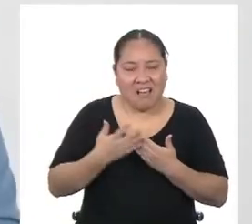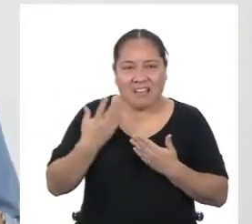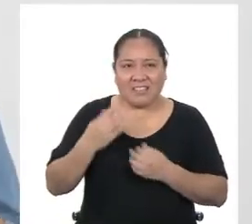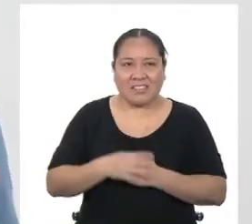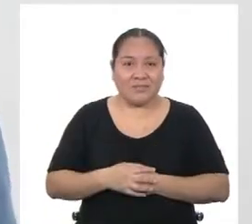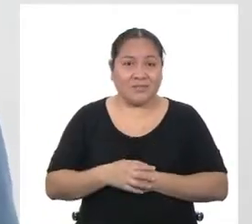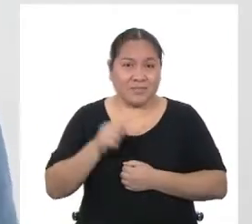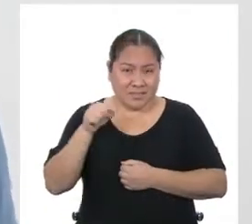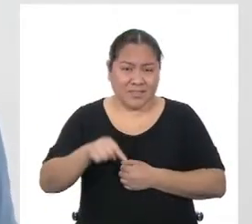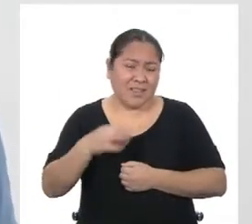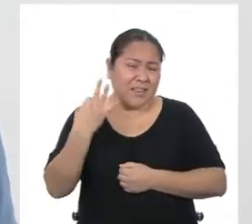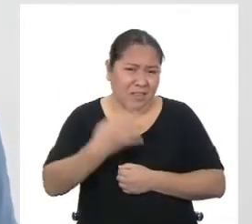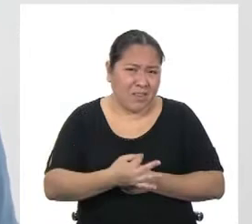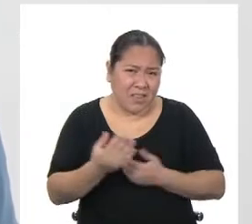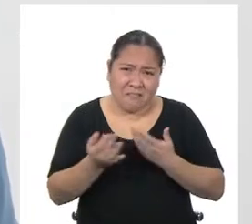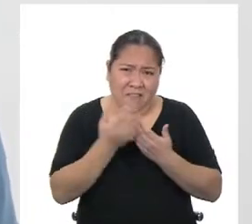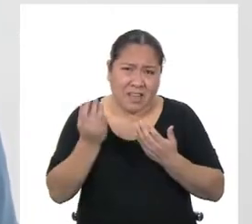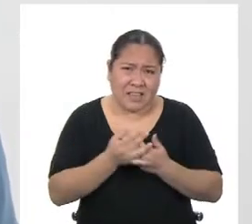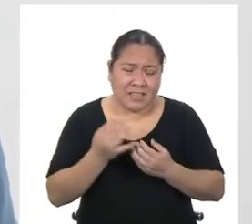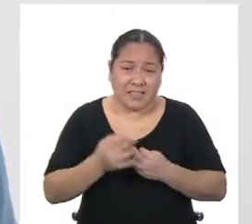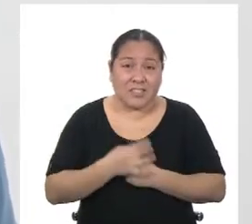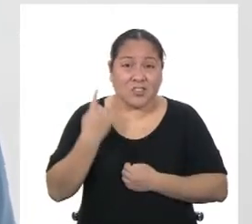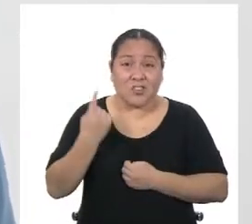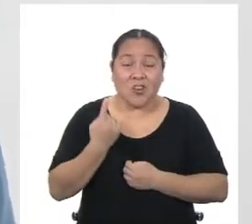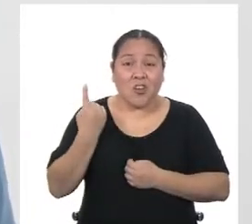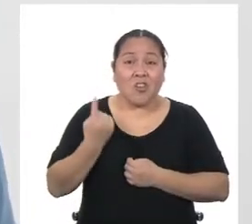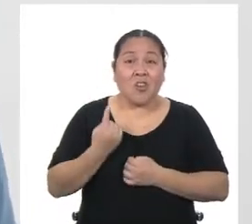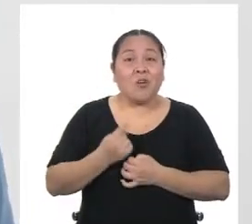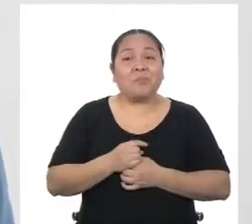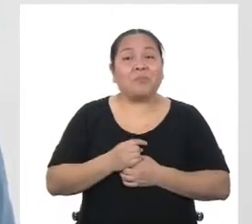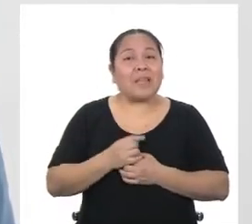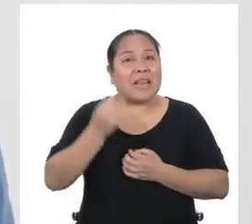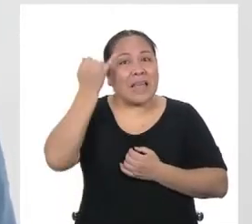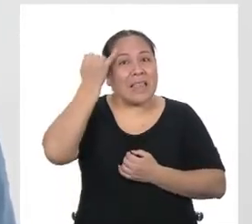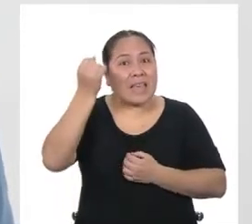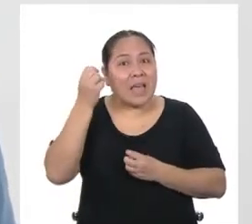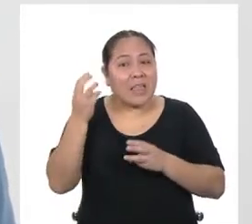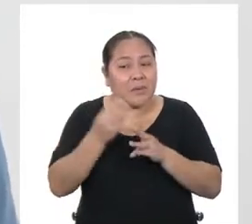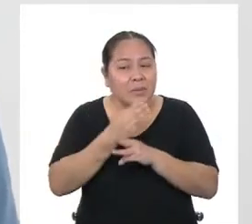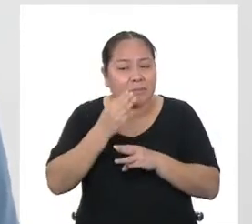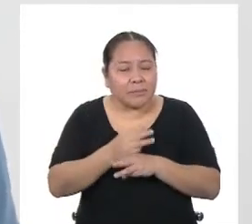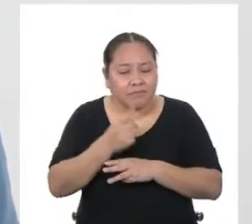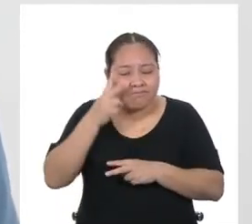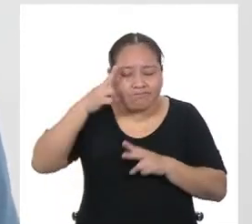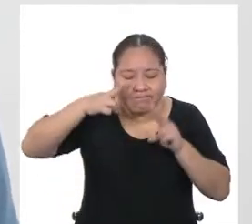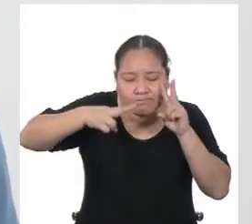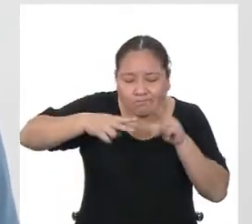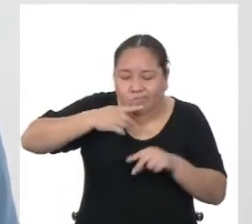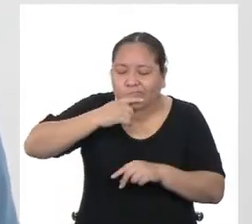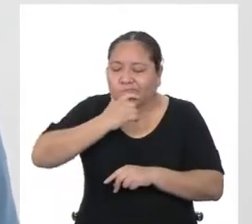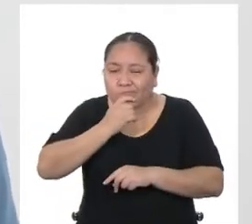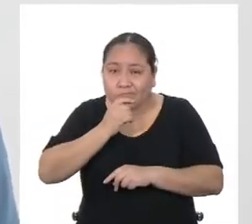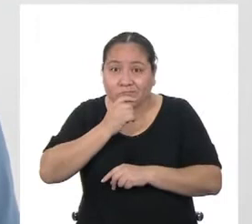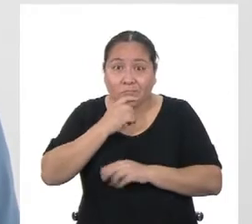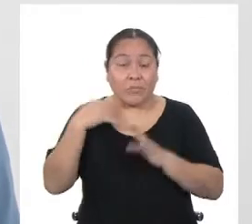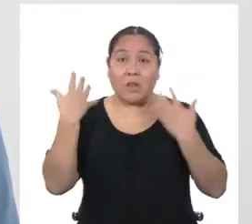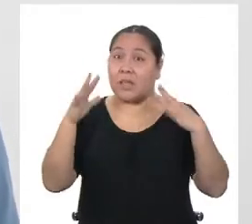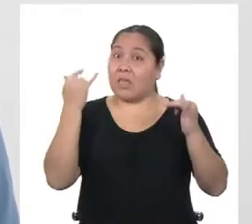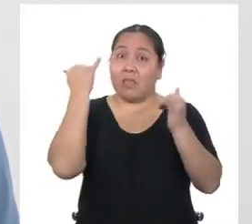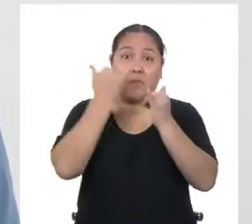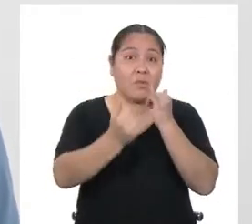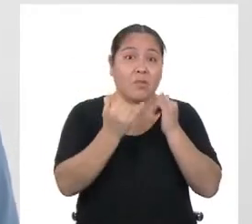Es que lo es. El truco para las matemáticas es aplicar nuestra lógica. Pero no cantemos victoria.